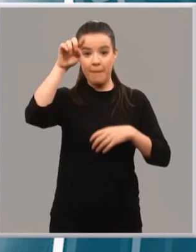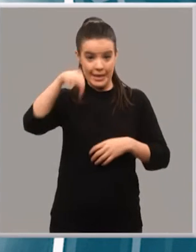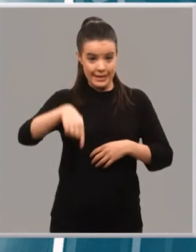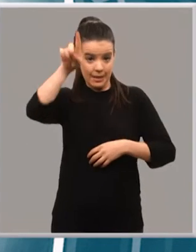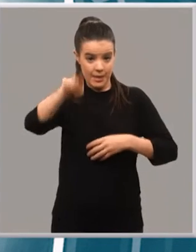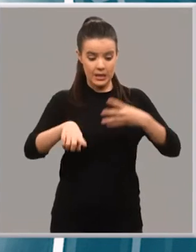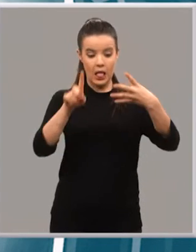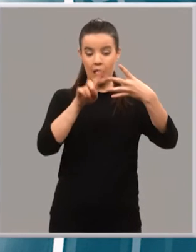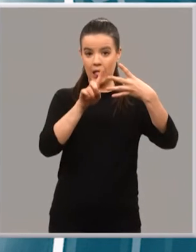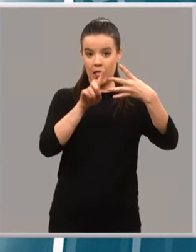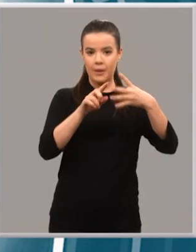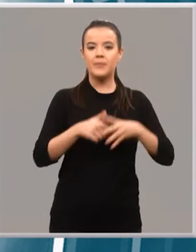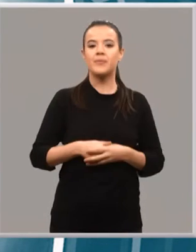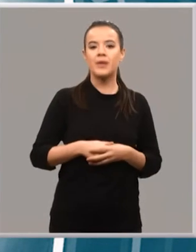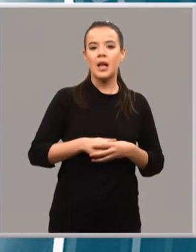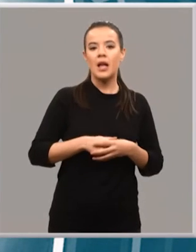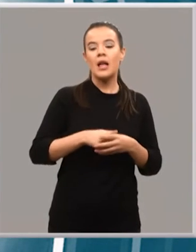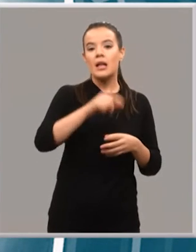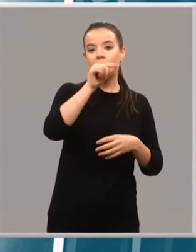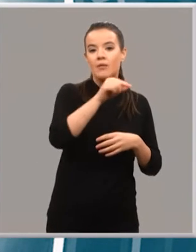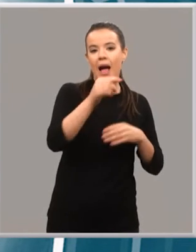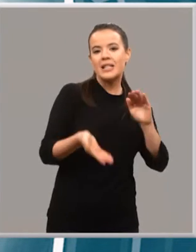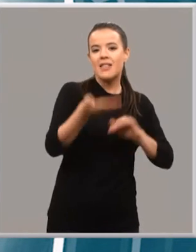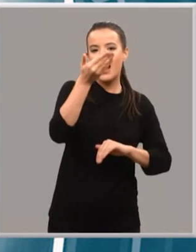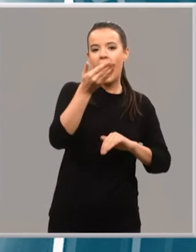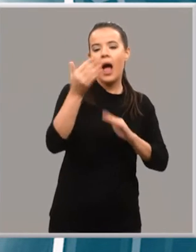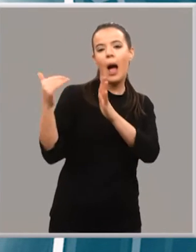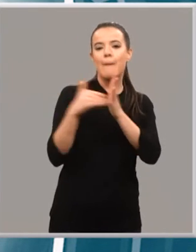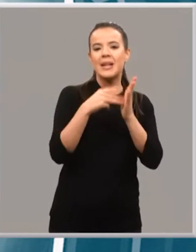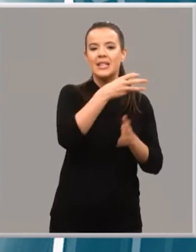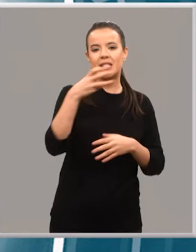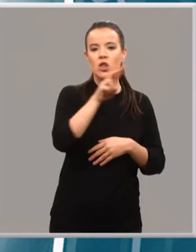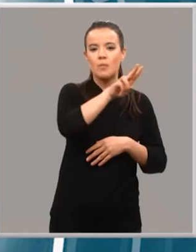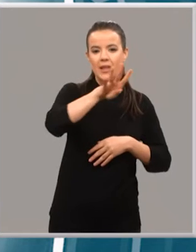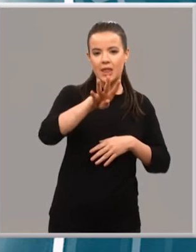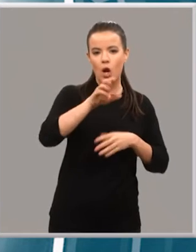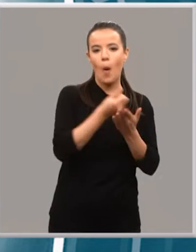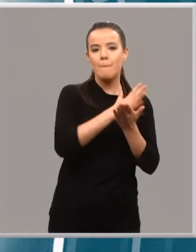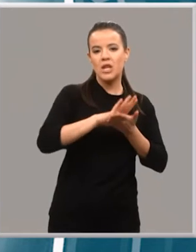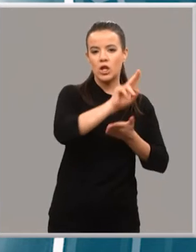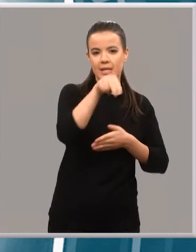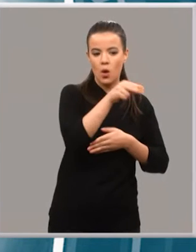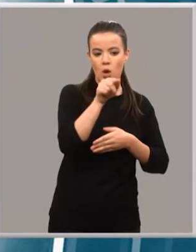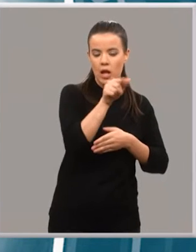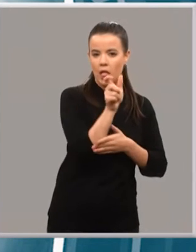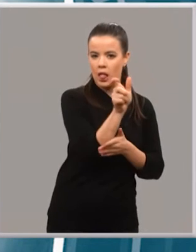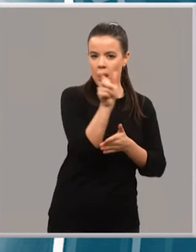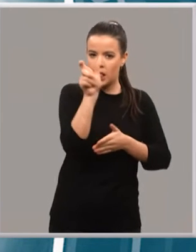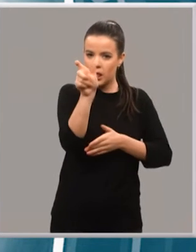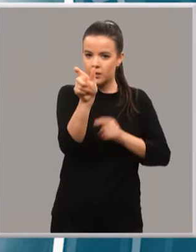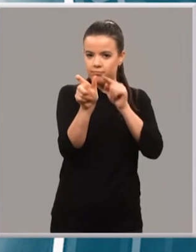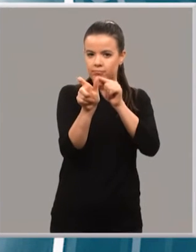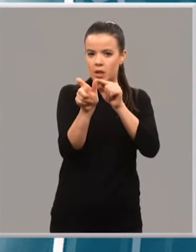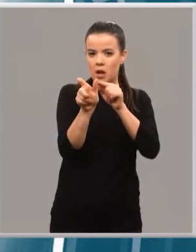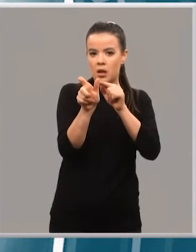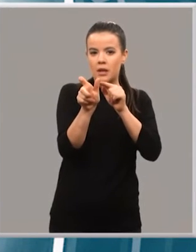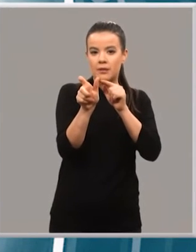de gasto no financiero para 2020 ascenderá a 1.325 millones de euros. Esa cifra sale de la